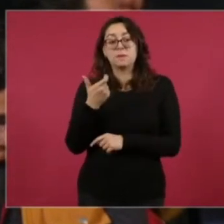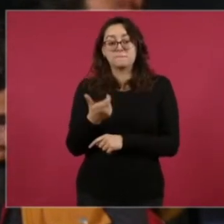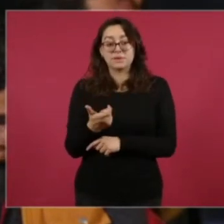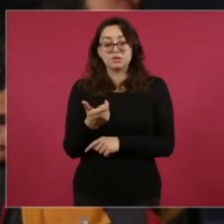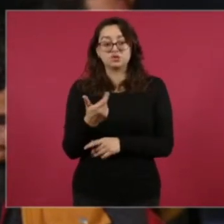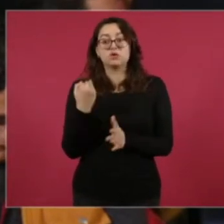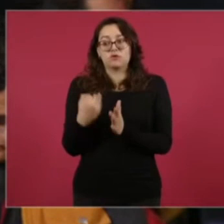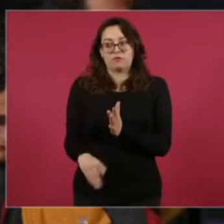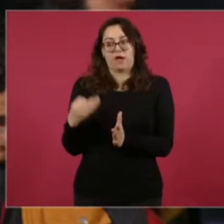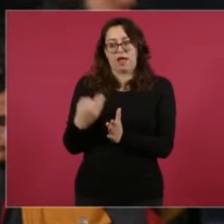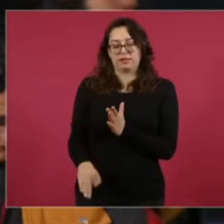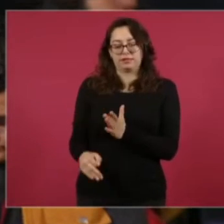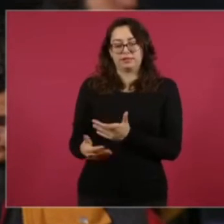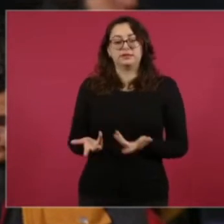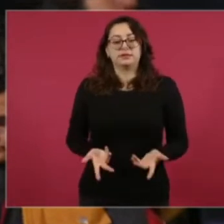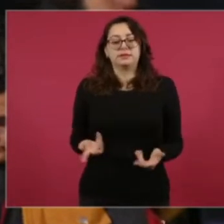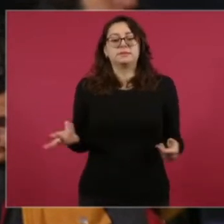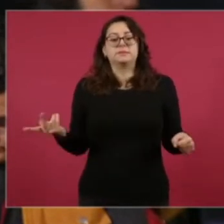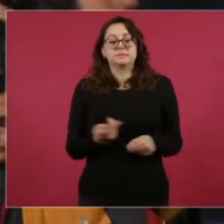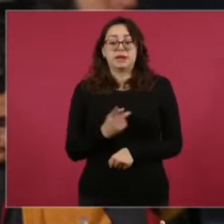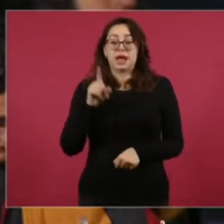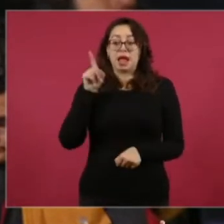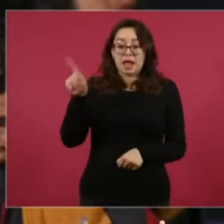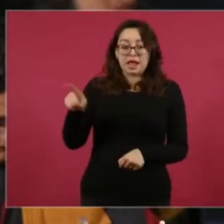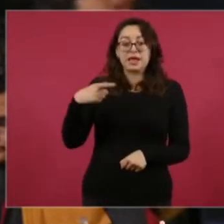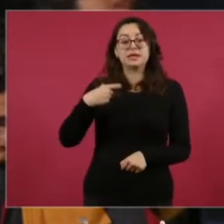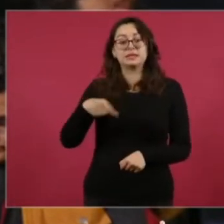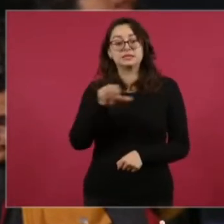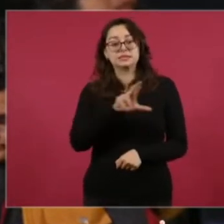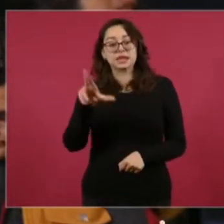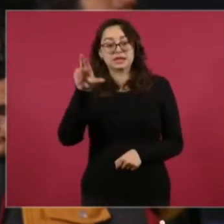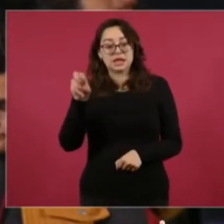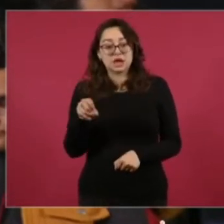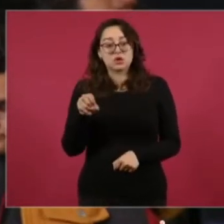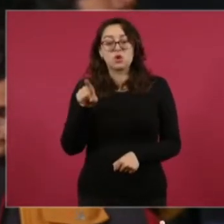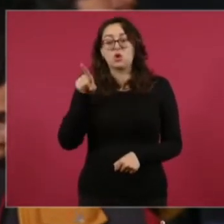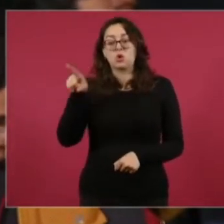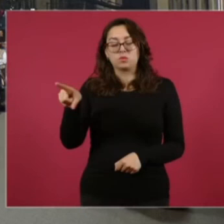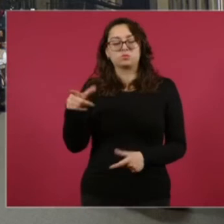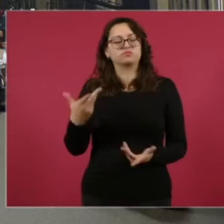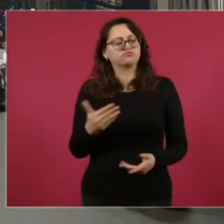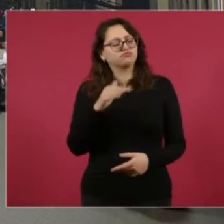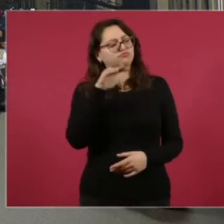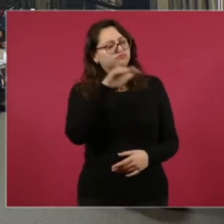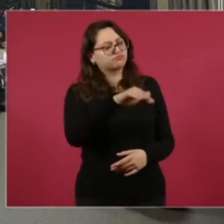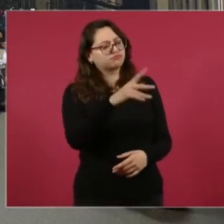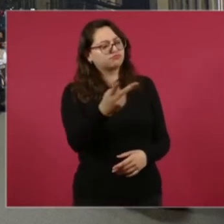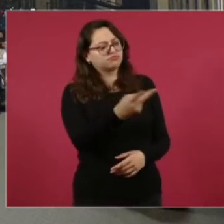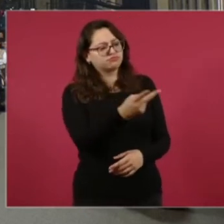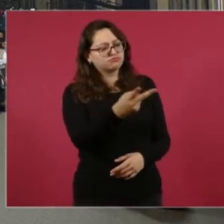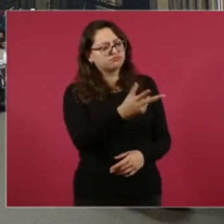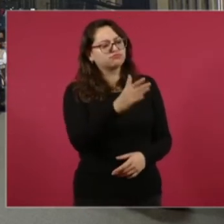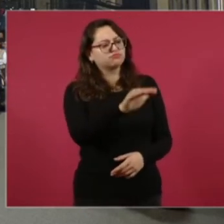Díaz es oficial mayor del gobierno de Quintana Roo. Les pidió a los dueños de esta empresa